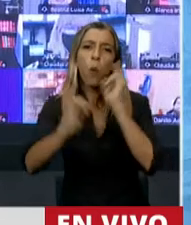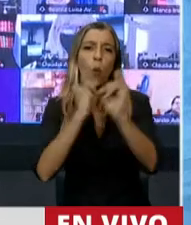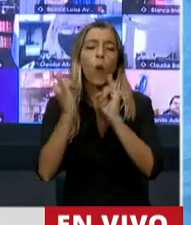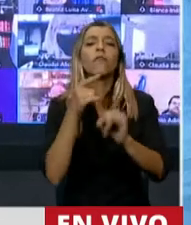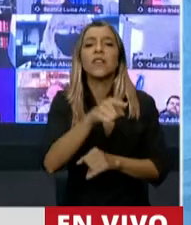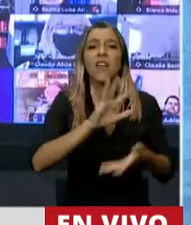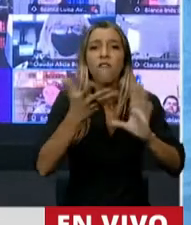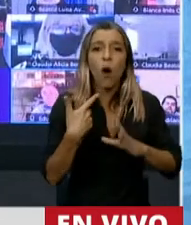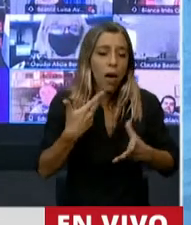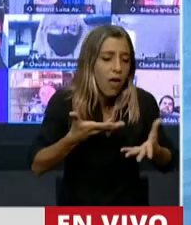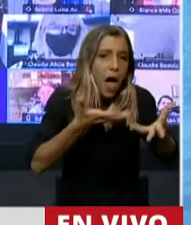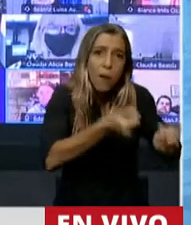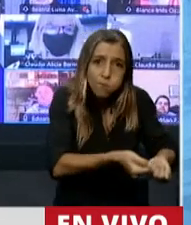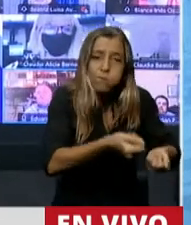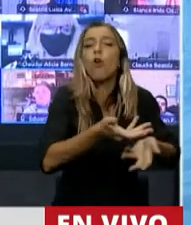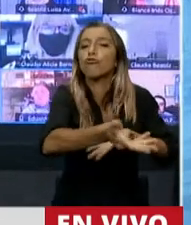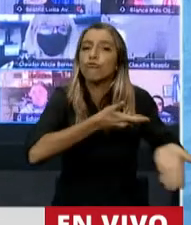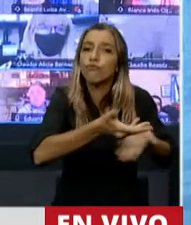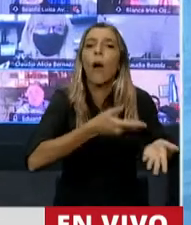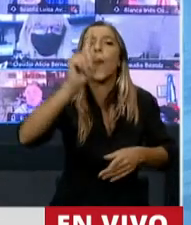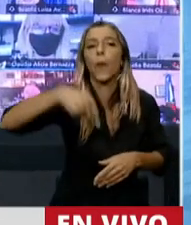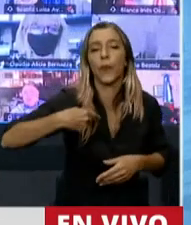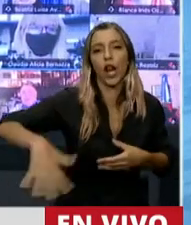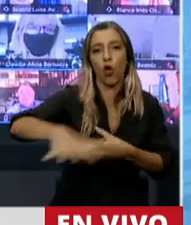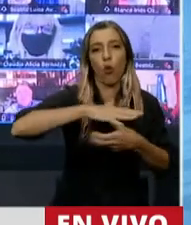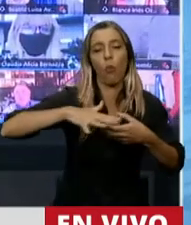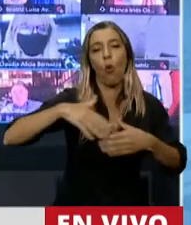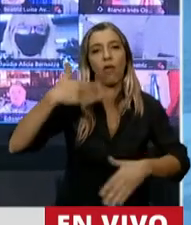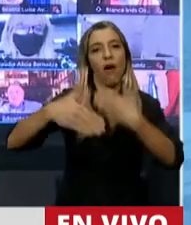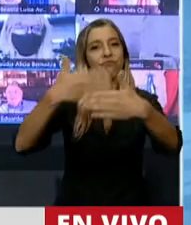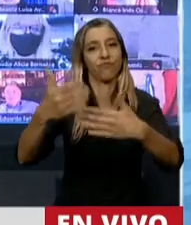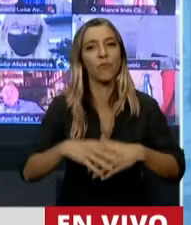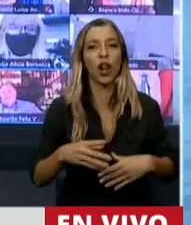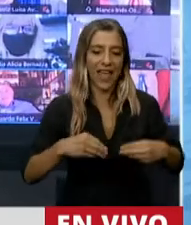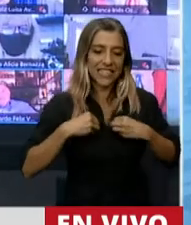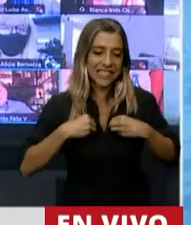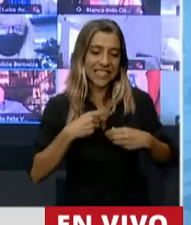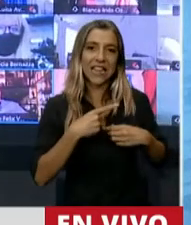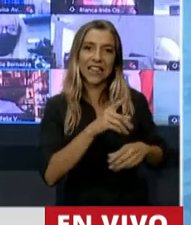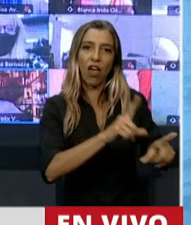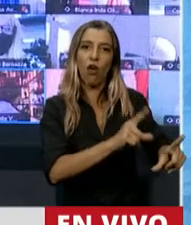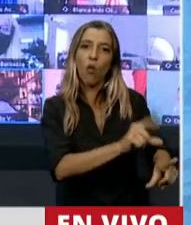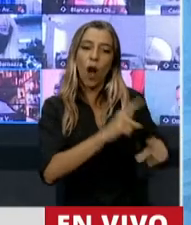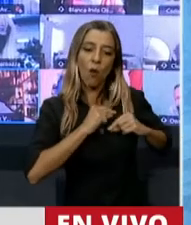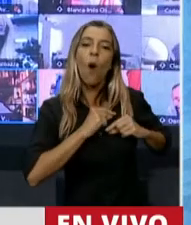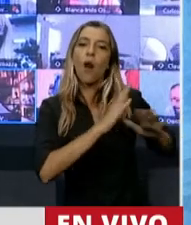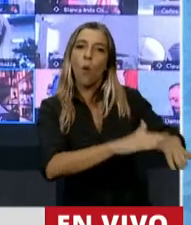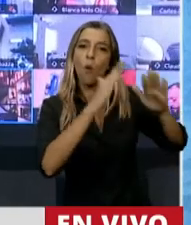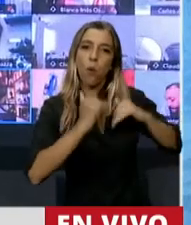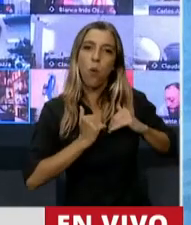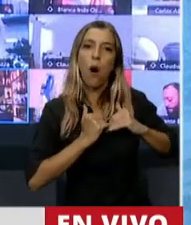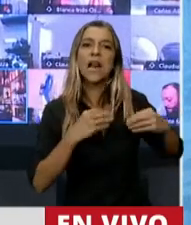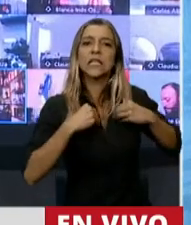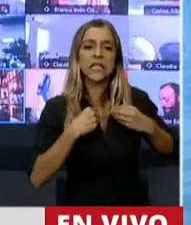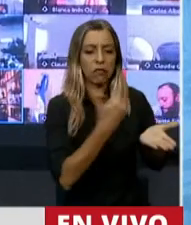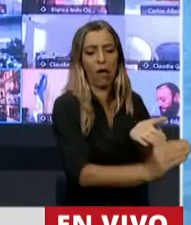hombres y mujeres que hacen propia la fragilidad de los demás, que no dejan que se erija una sociedad de exclusión, sino que